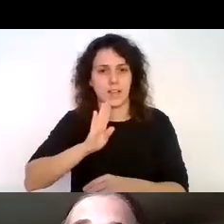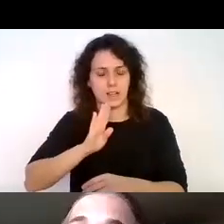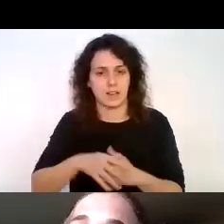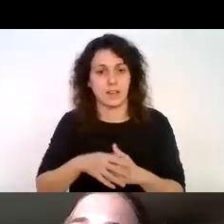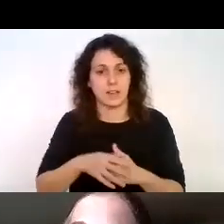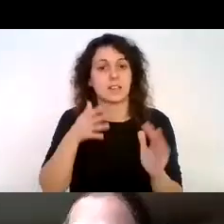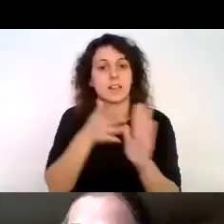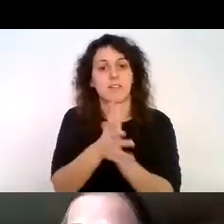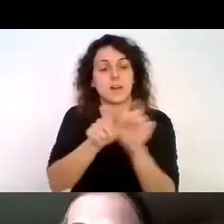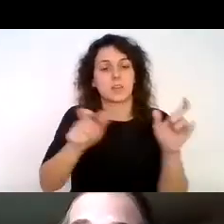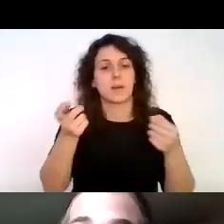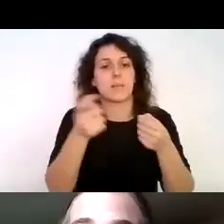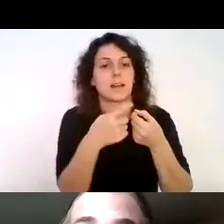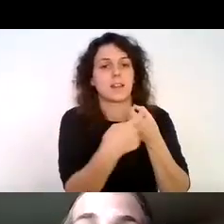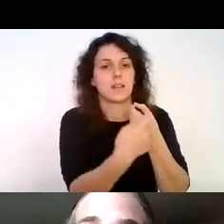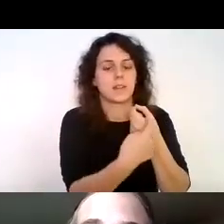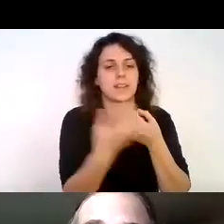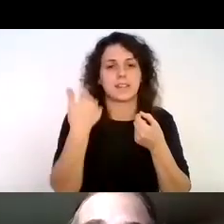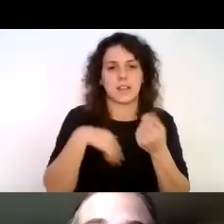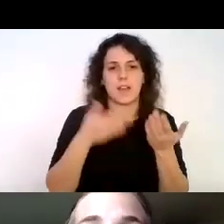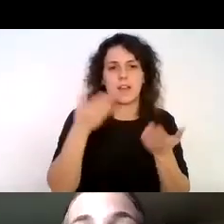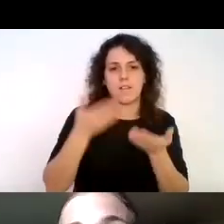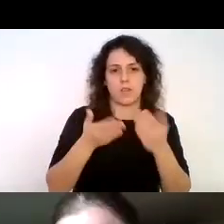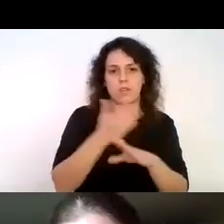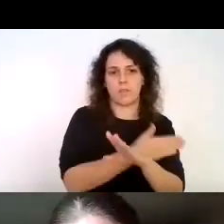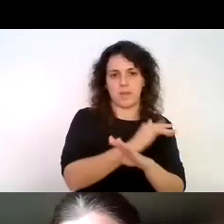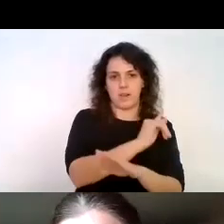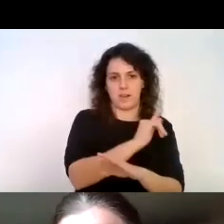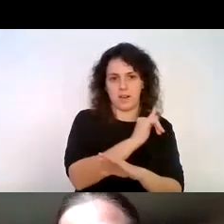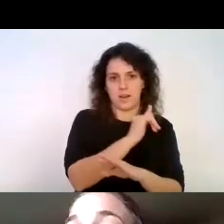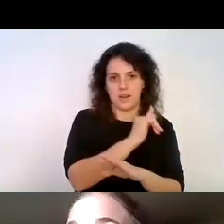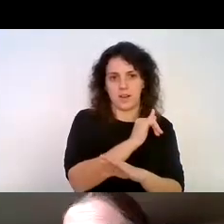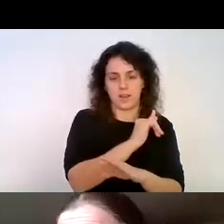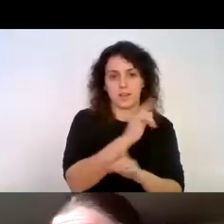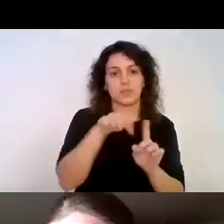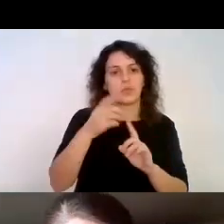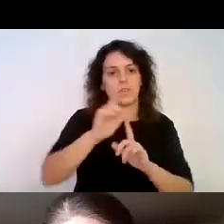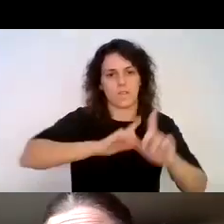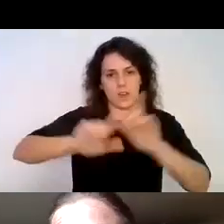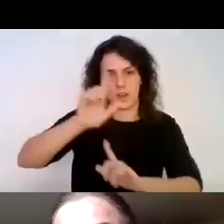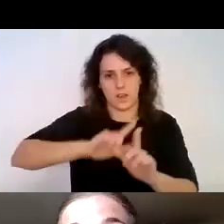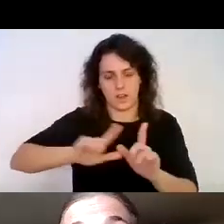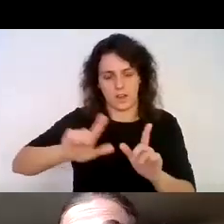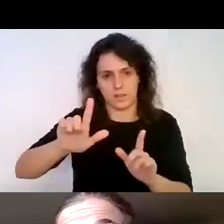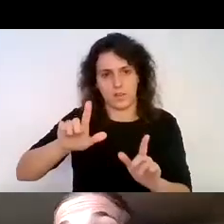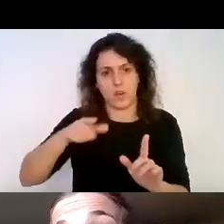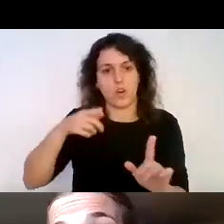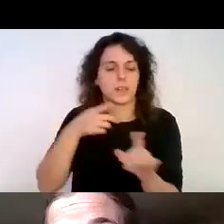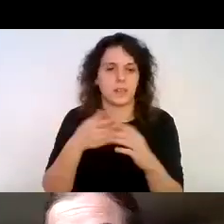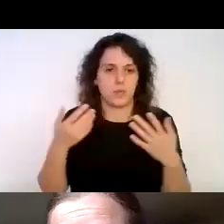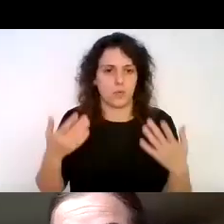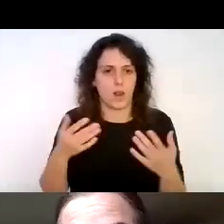participantes tienen una evaluación previa a su viaje también para dar la